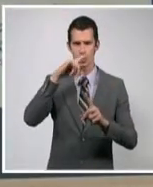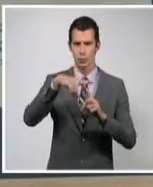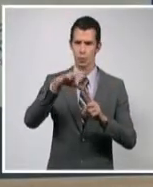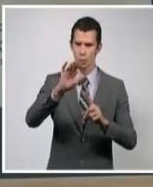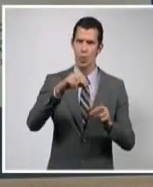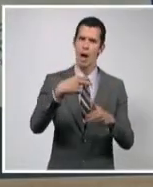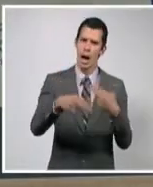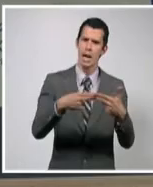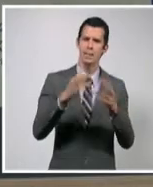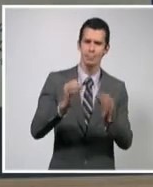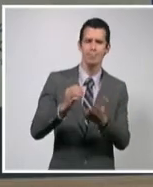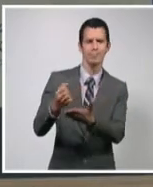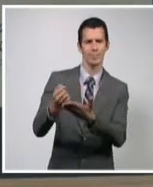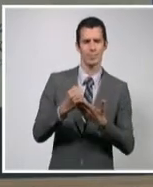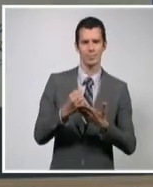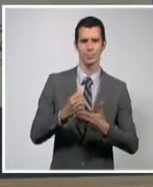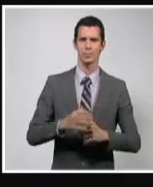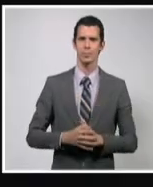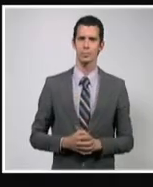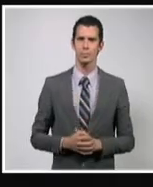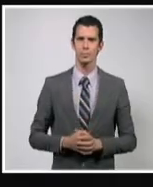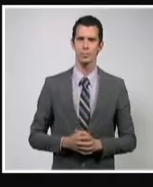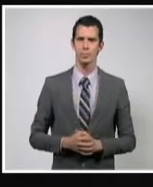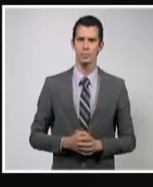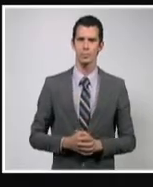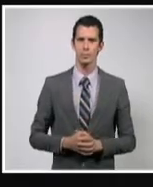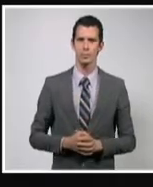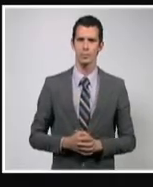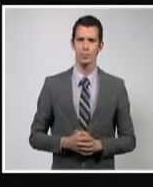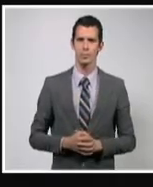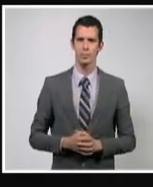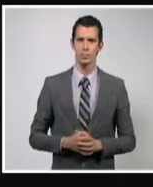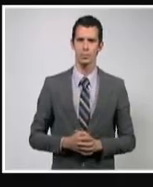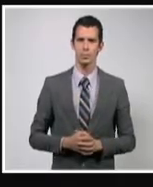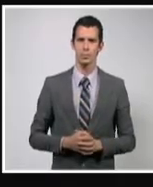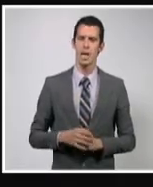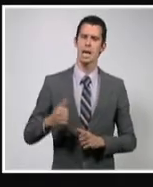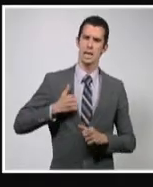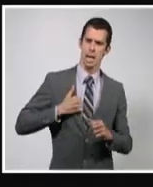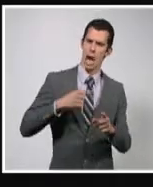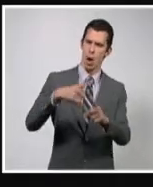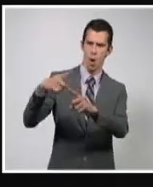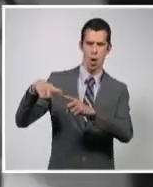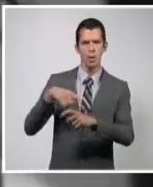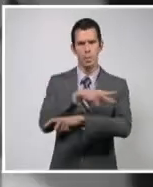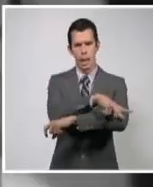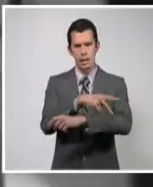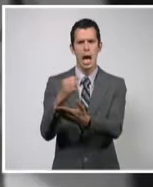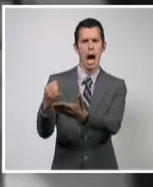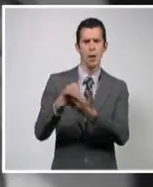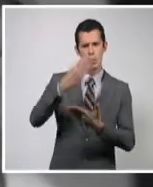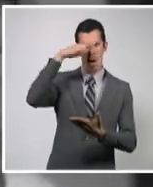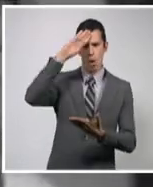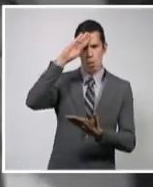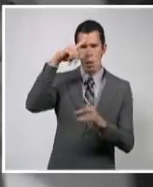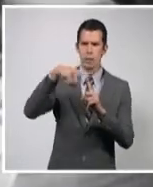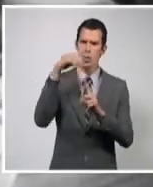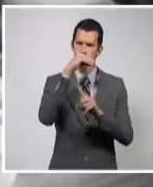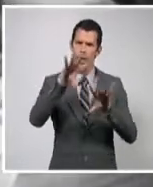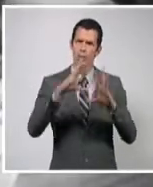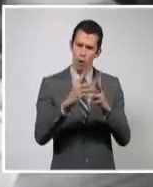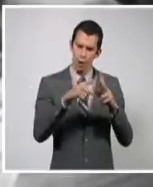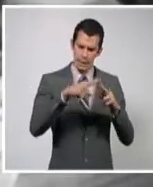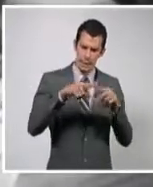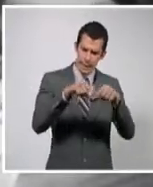noticieros ICAI latinoamericanos en el Registro Memoria del Mundo de la UNESCO figura entre las hazañas de este colectivo en función de la preservación y